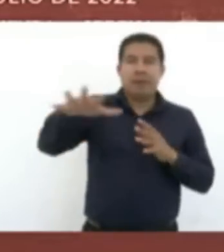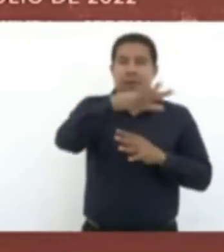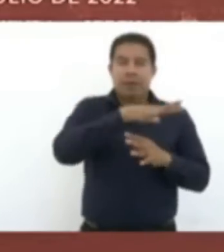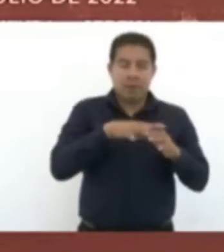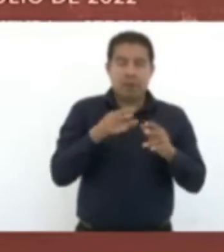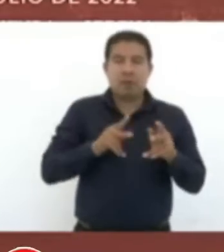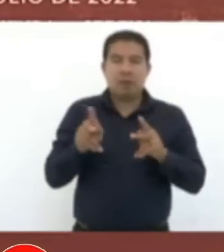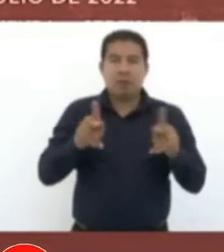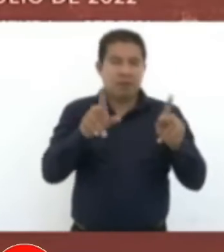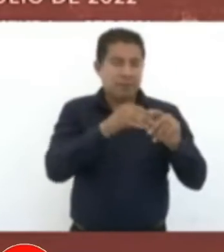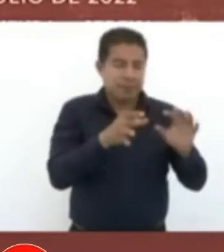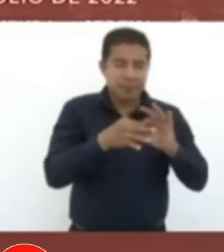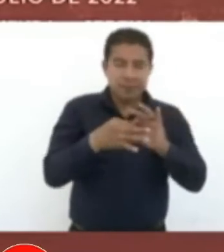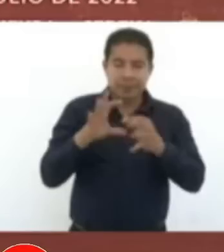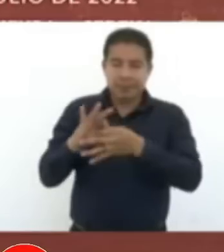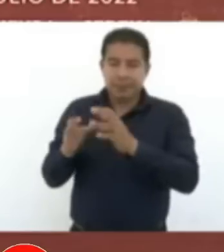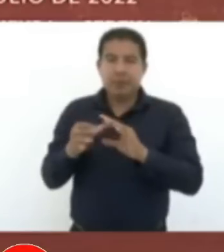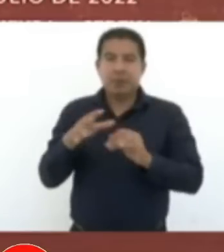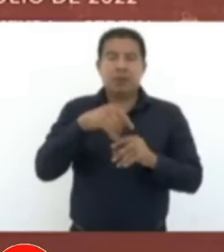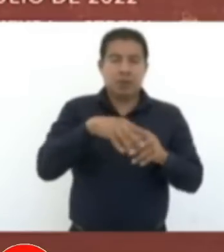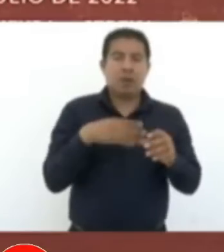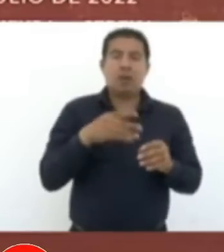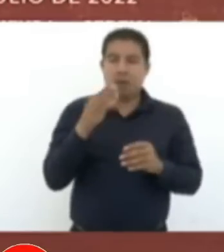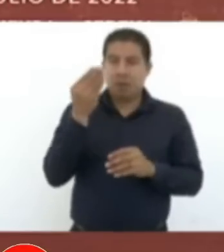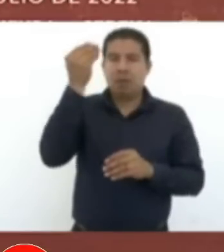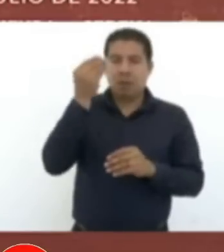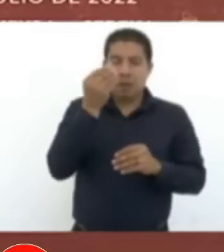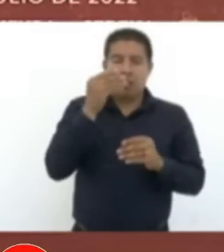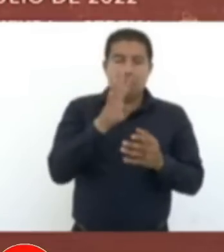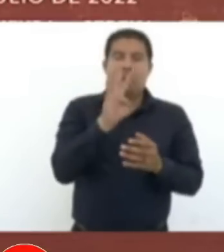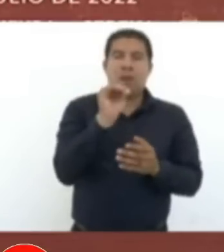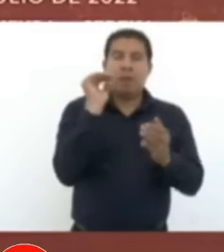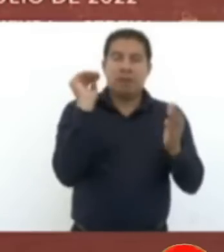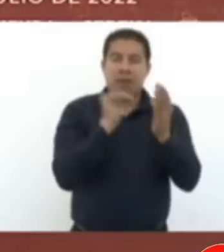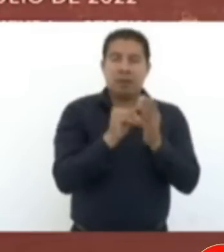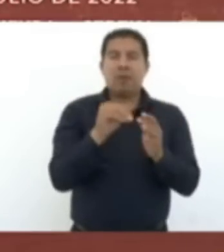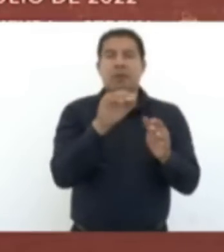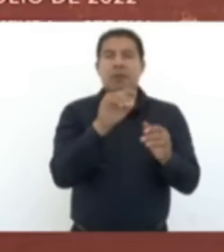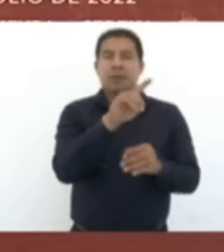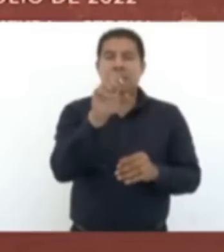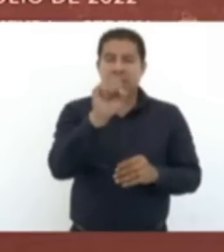tienen beca, 9.163 estudiantes.